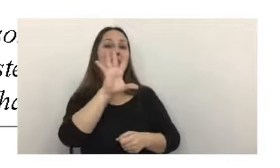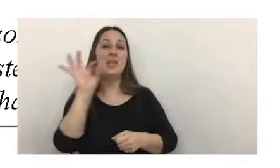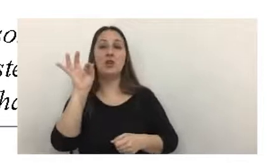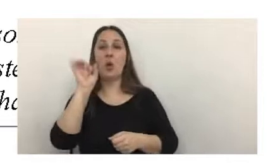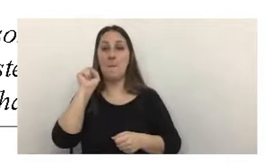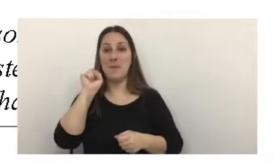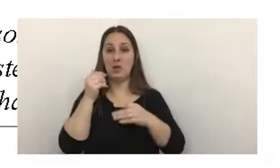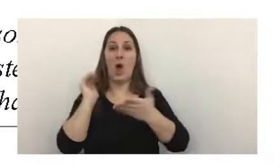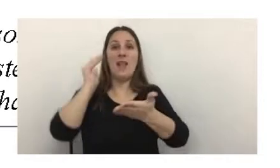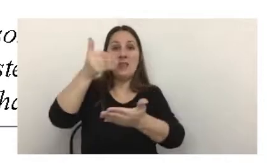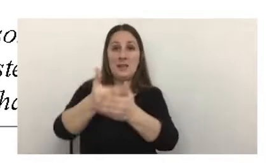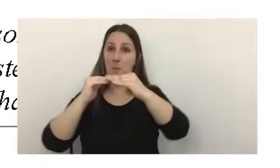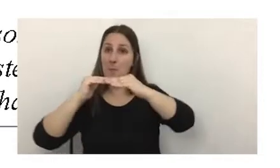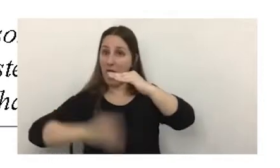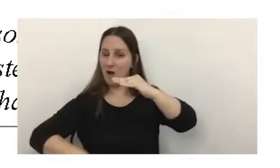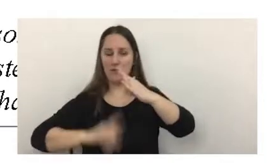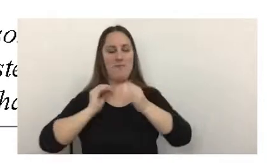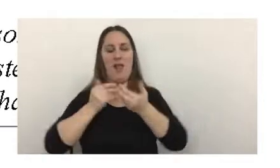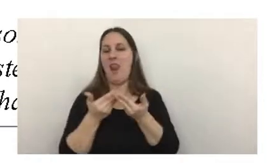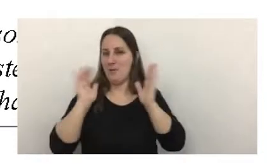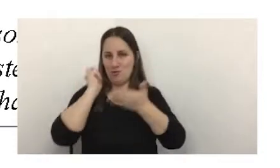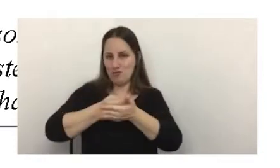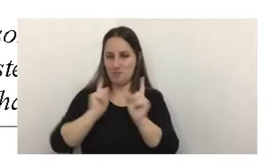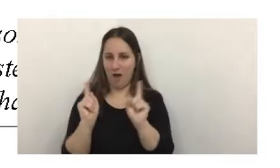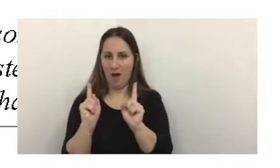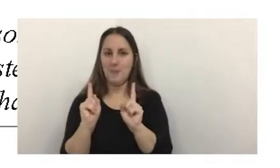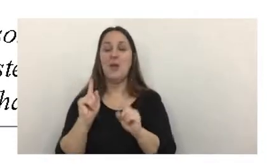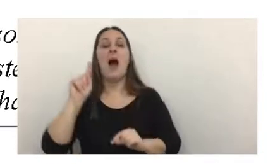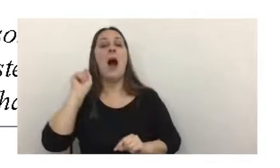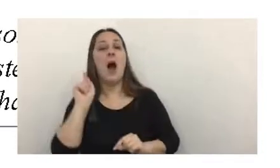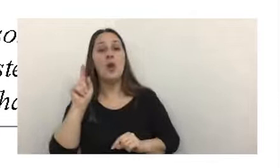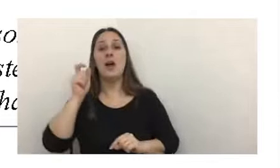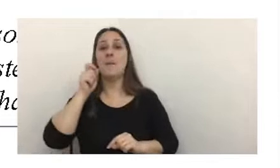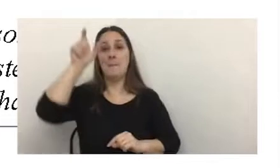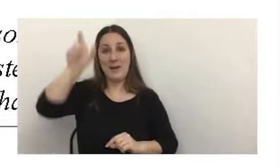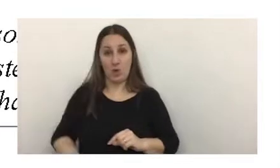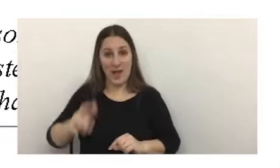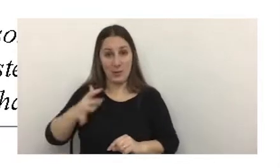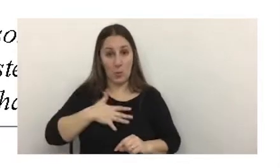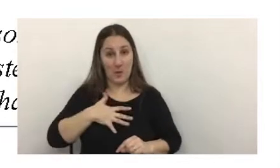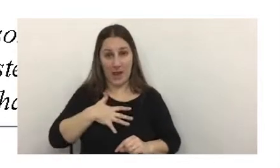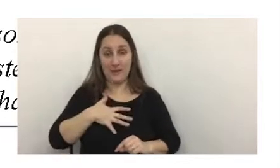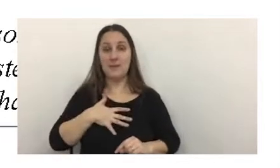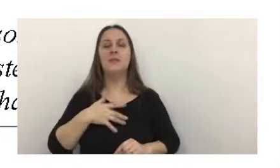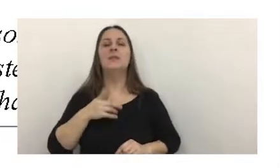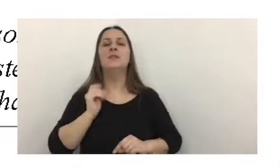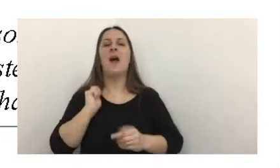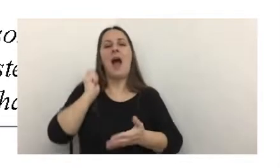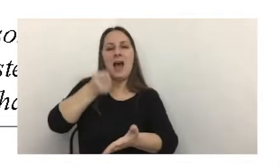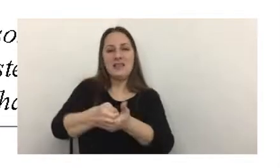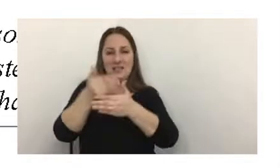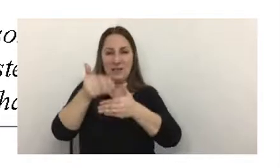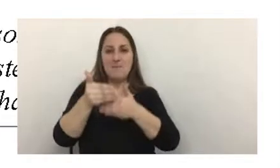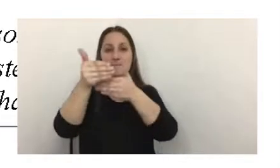pesos el anticipo, está liberado. Ahora, en el caso de personas humanas, el anticipo